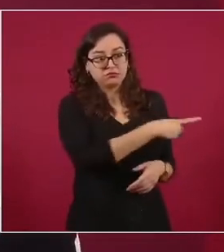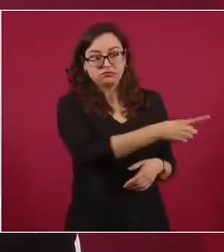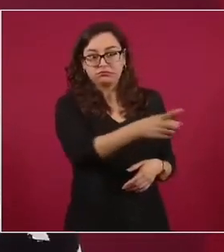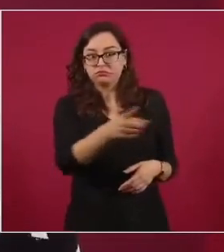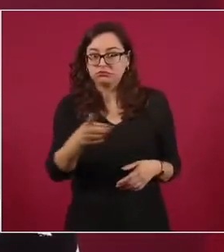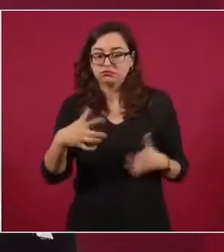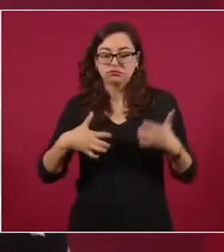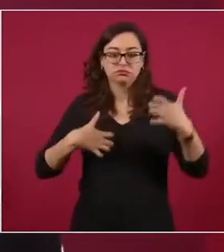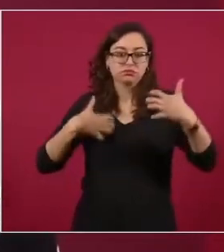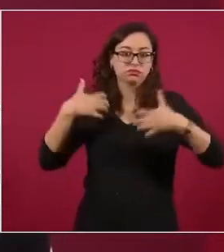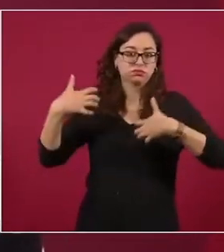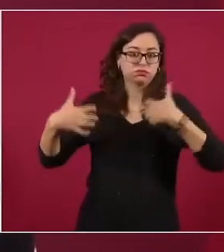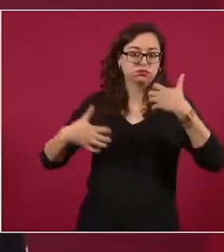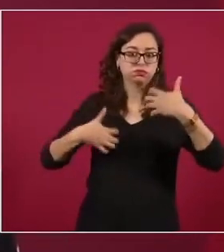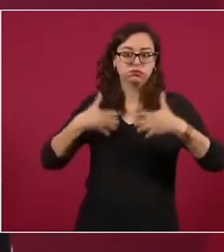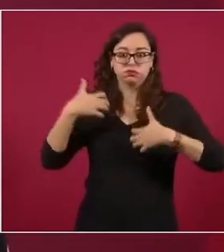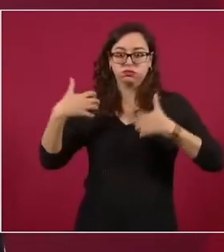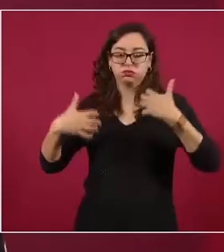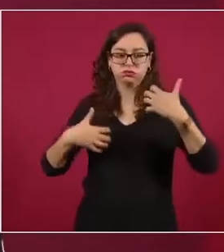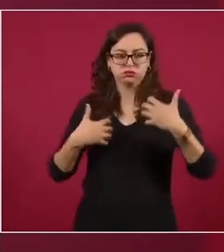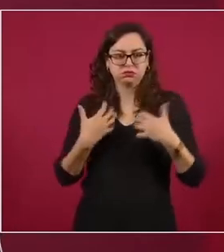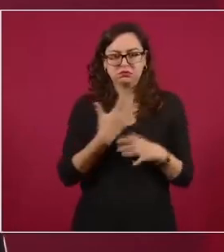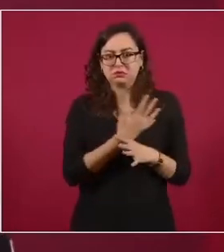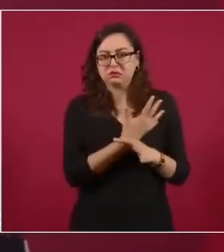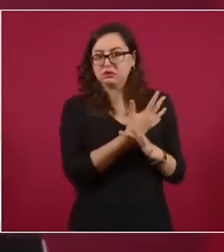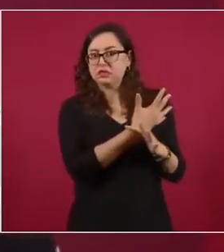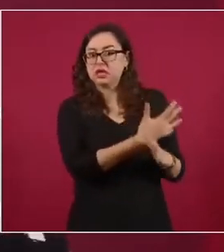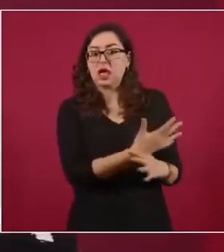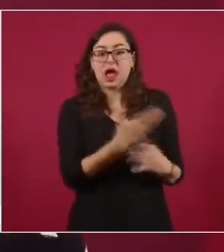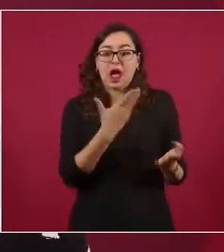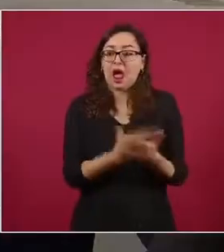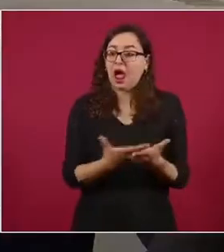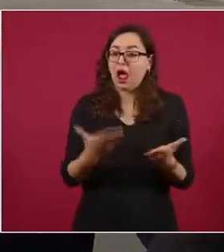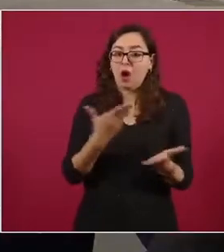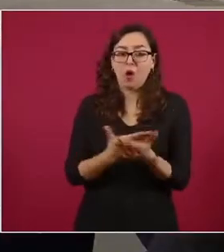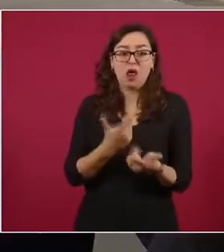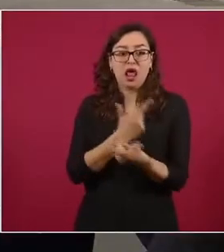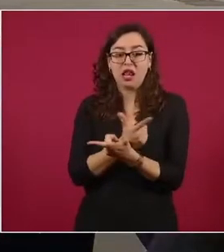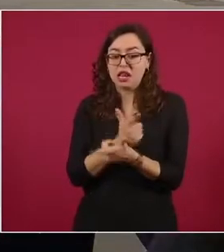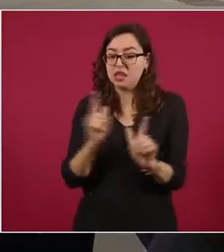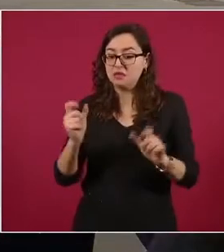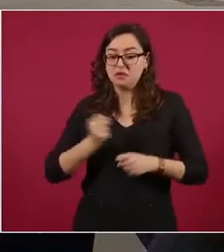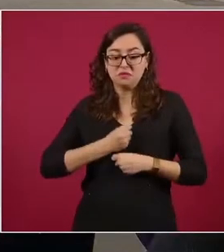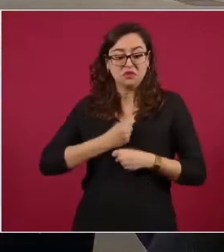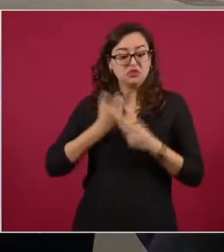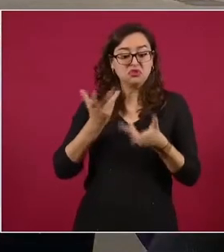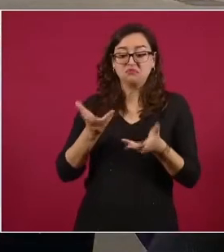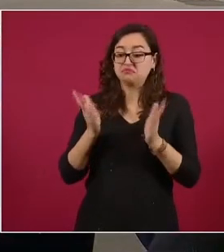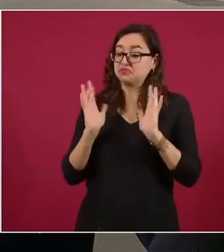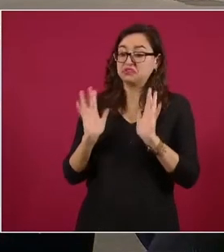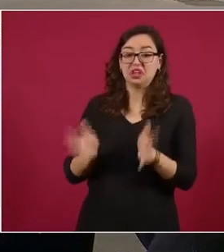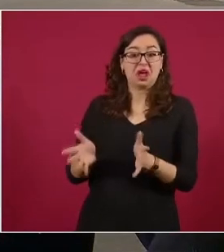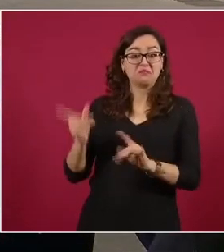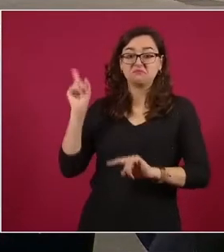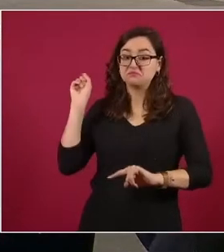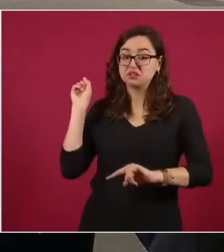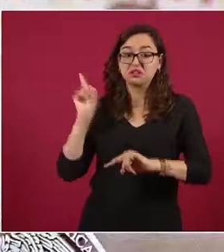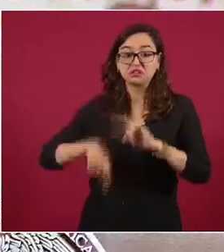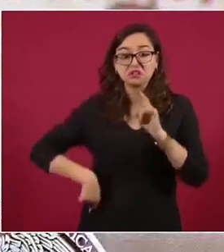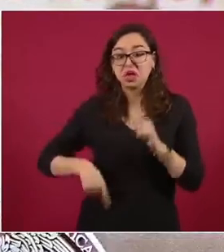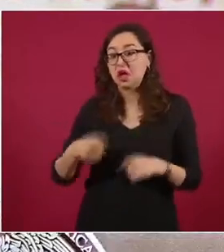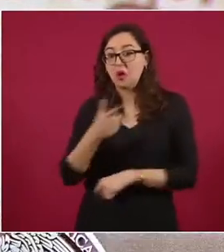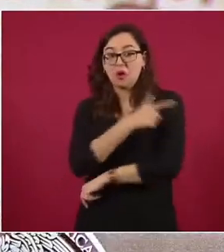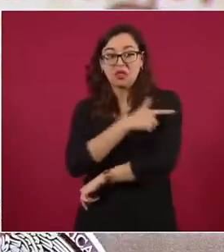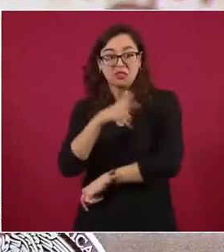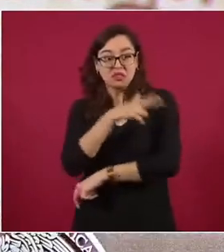Vega señalaron que se trataba de amenazas a la libertad de expresión y advertencias de que la Guardia Nacional espiaría